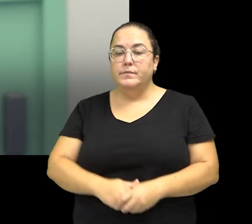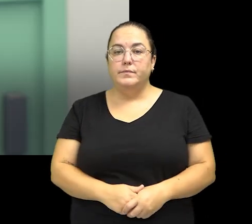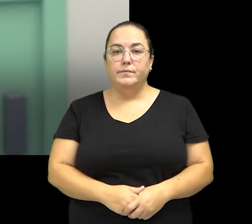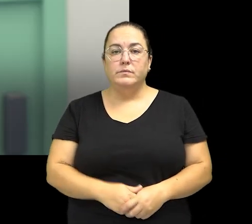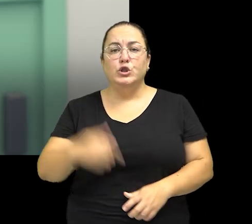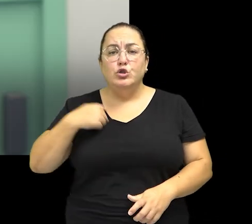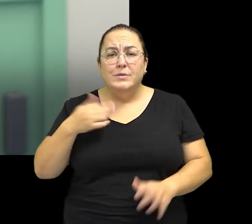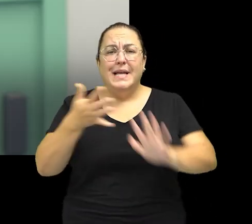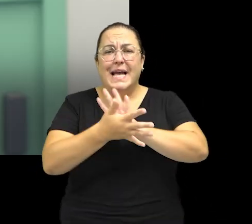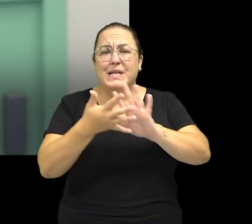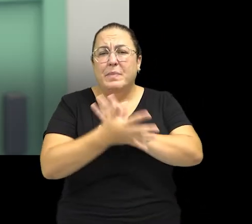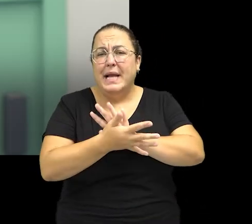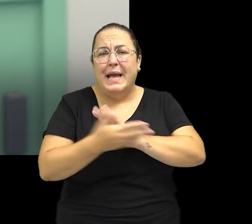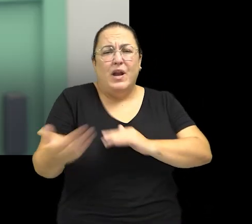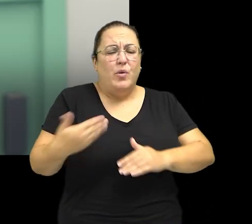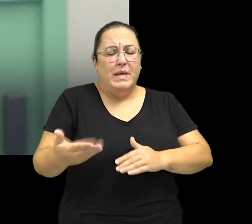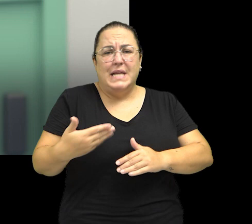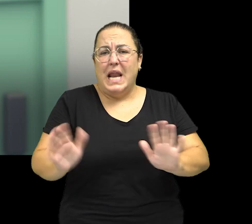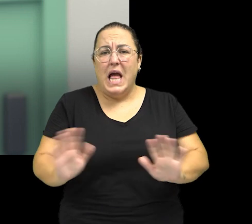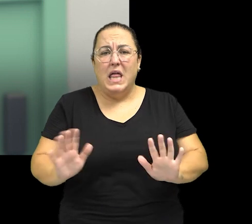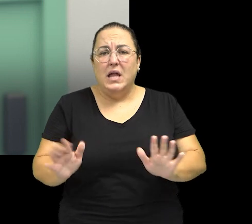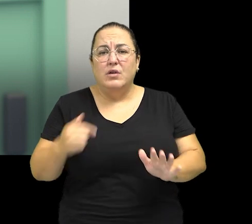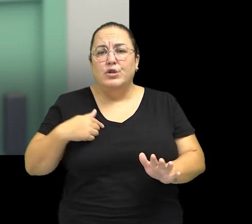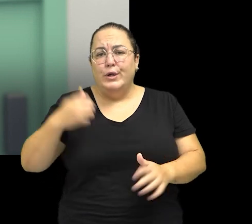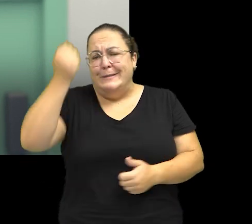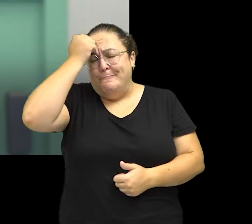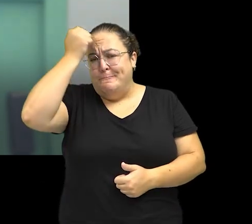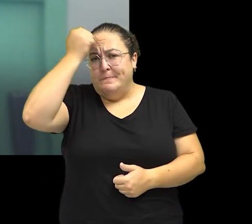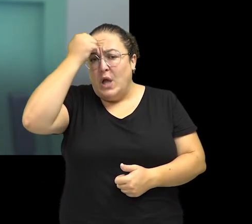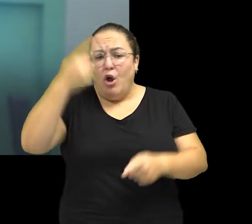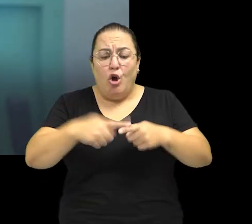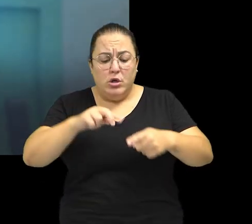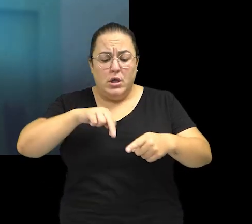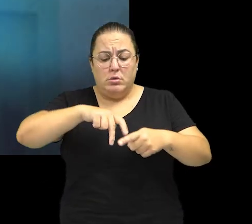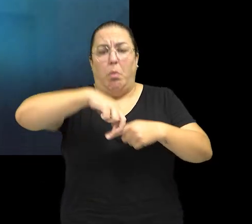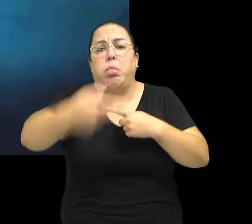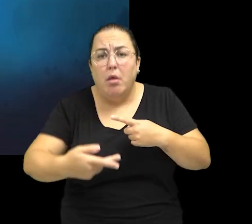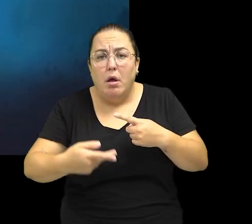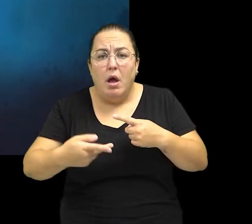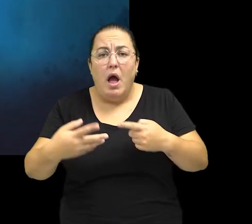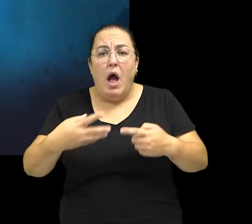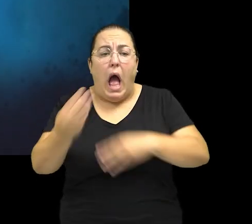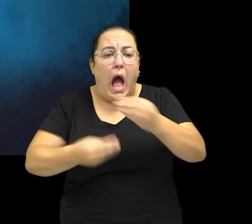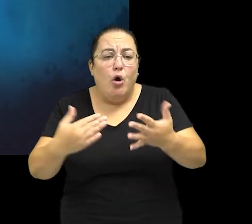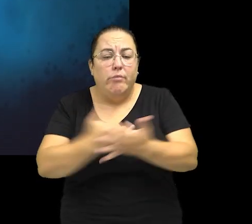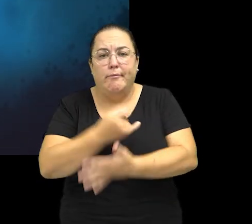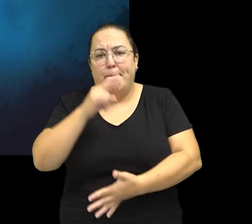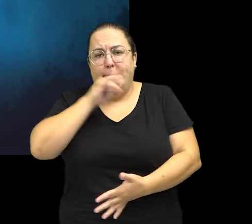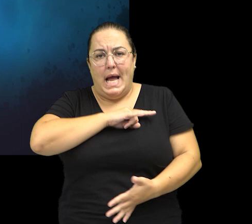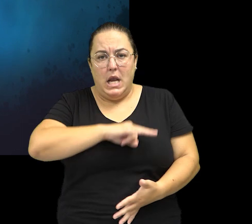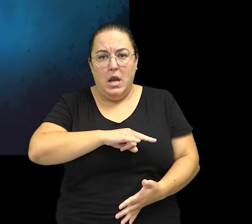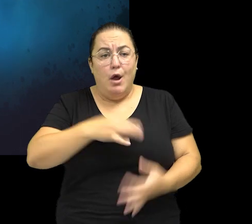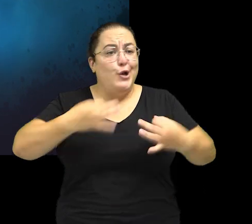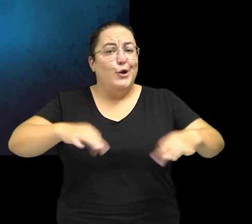caso? Expliqueilles que non son nada, que son un desastre, que tropezo e que todo o fago mal.